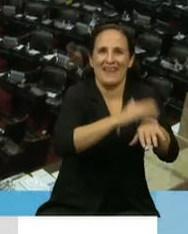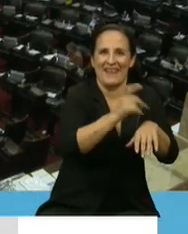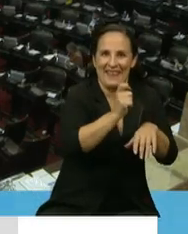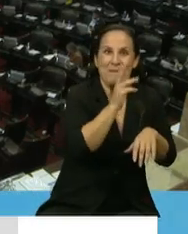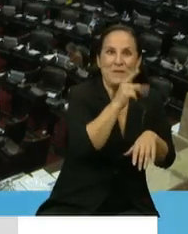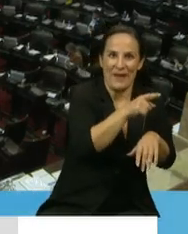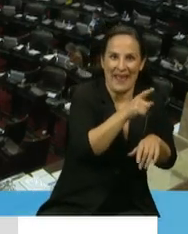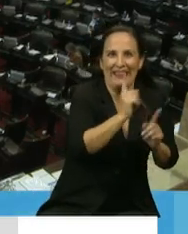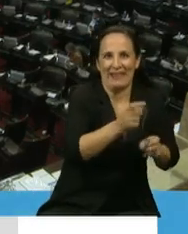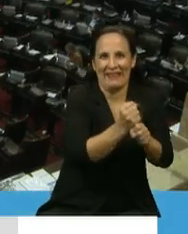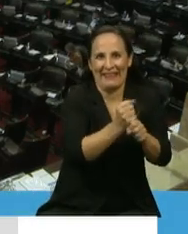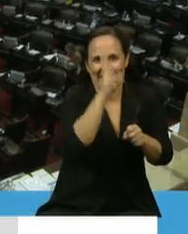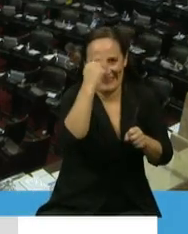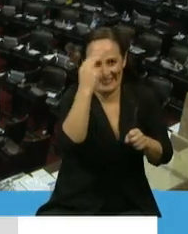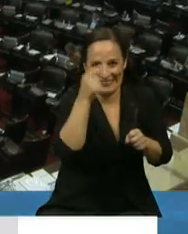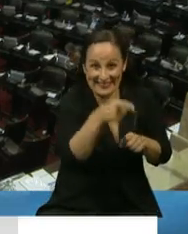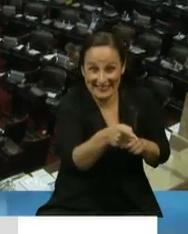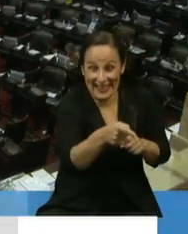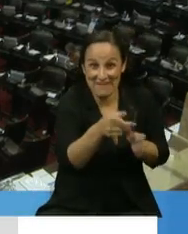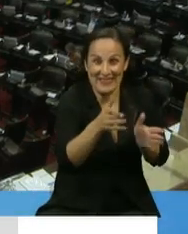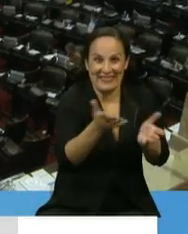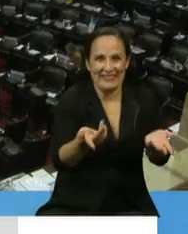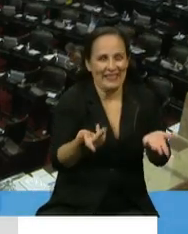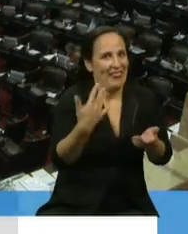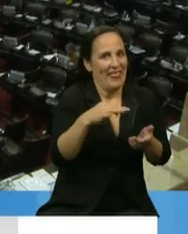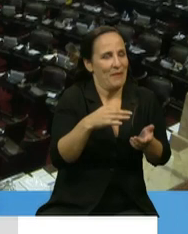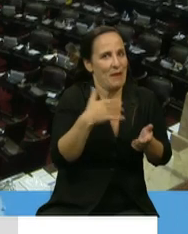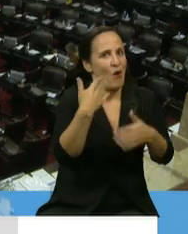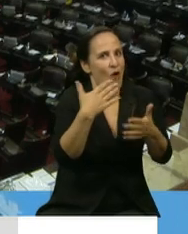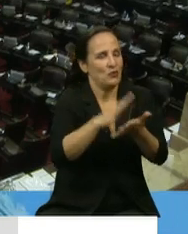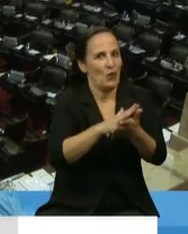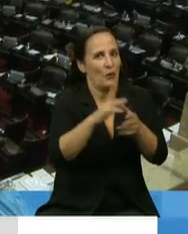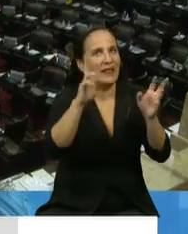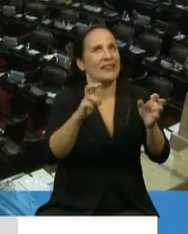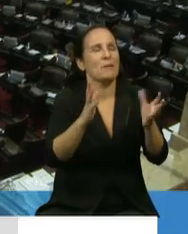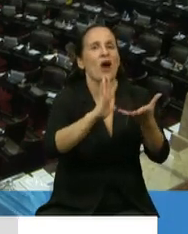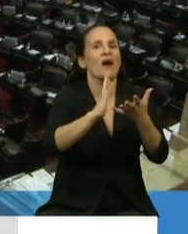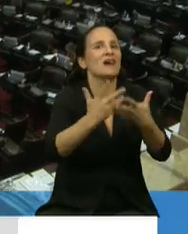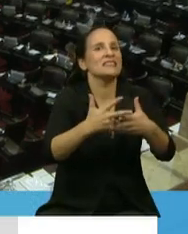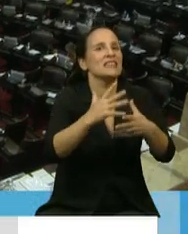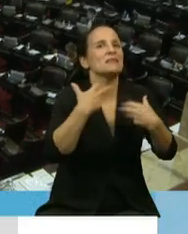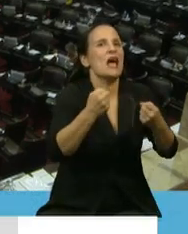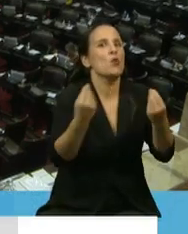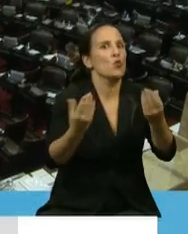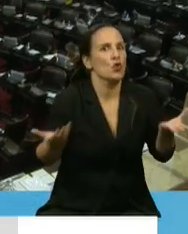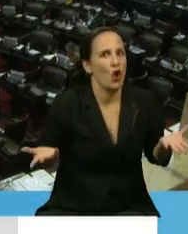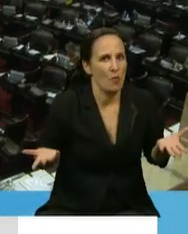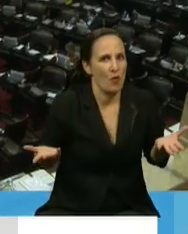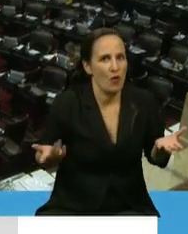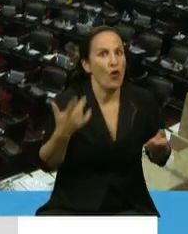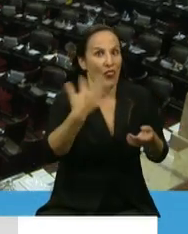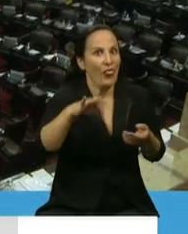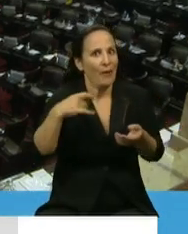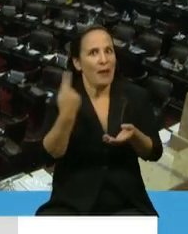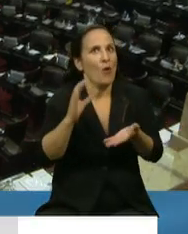cómo es la realidad y la fragilidad que tiene el sistema de salud, por años obviamente de desinversión. También hay que